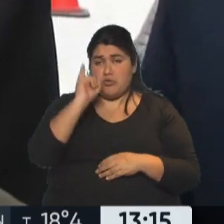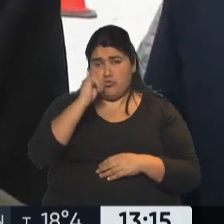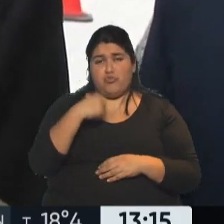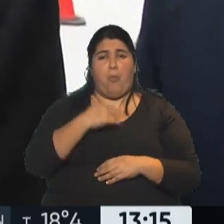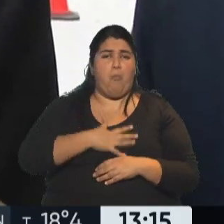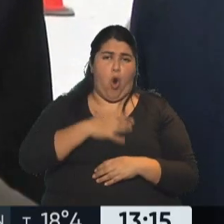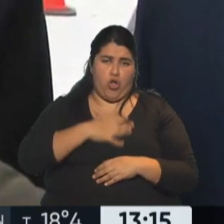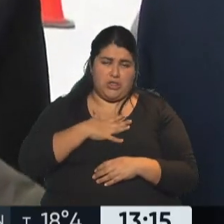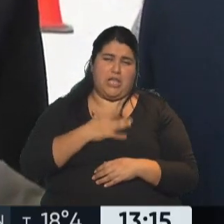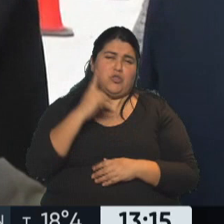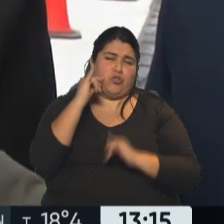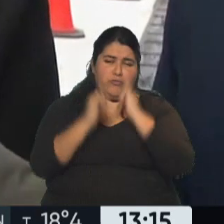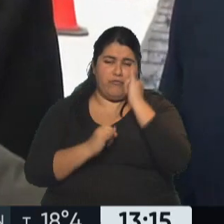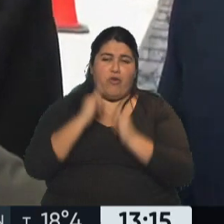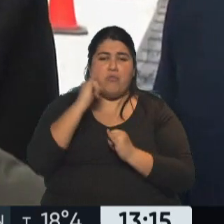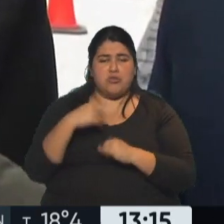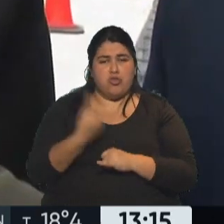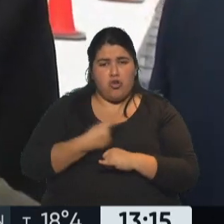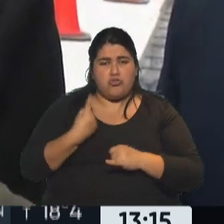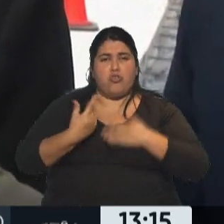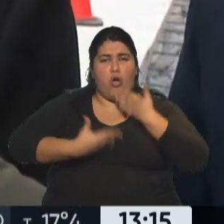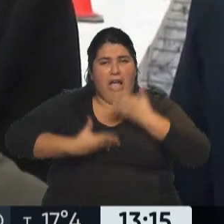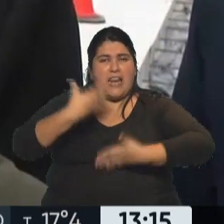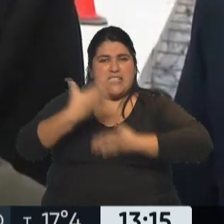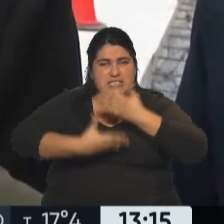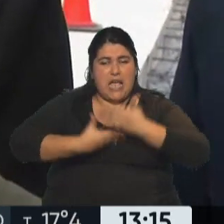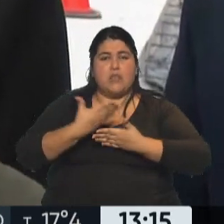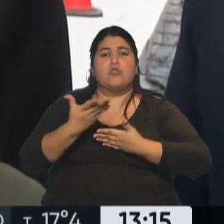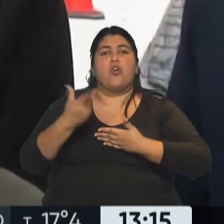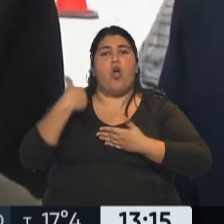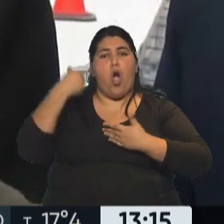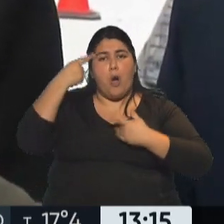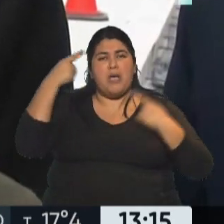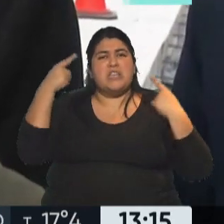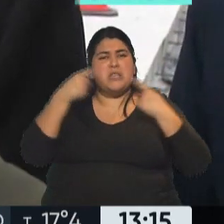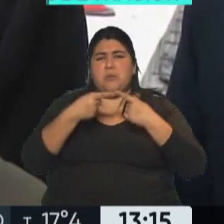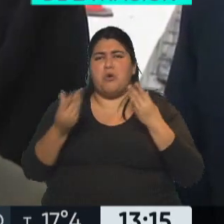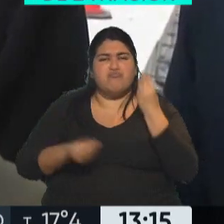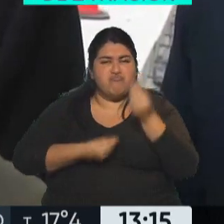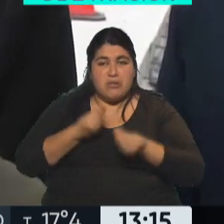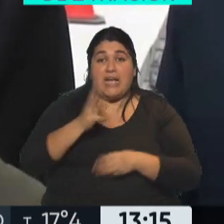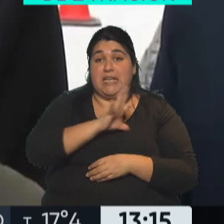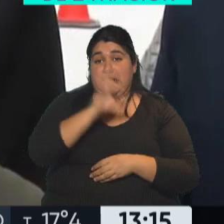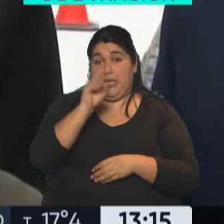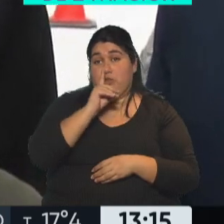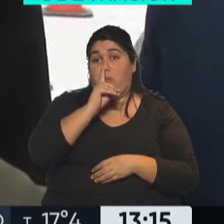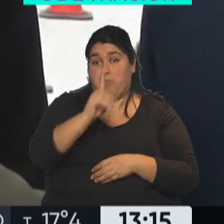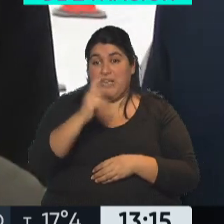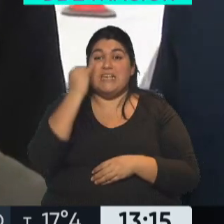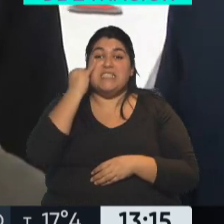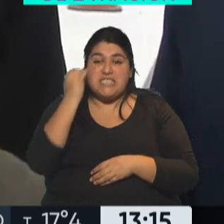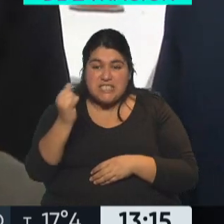contento con ese dato. La verdad es que vamos creciendo y el objetivo nuestro es llegar rápidamente a los 500.000. Ya estamos en alrededor